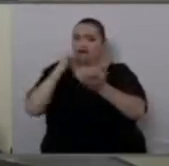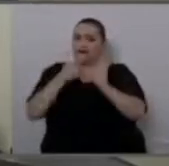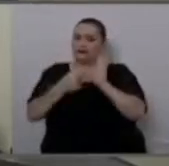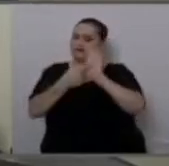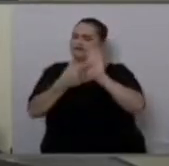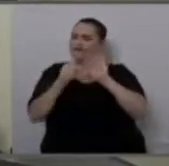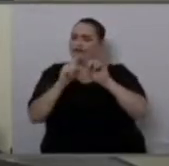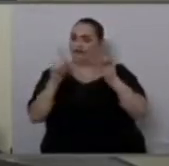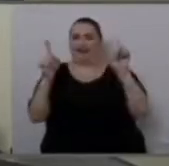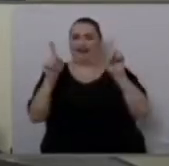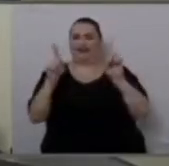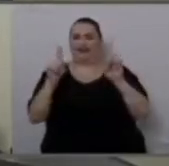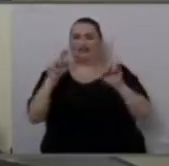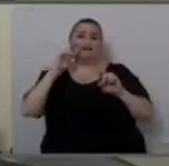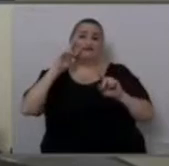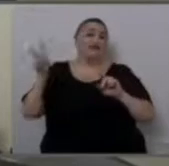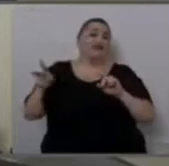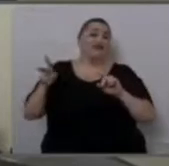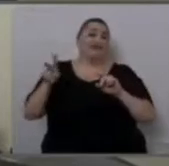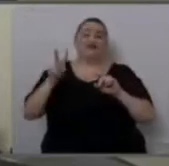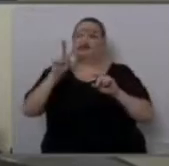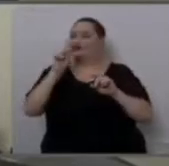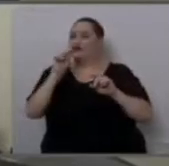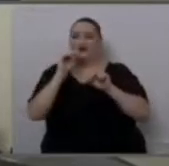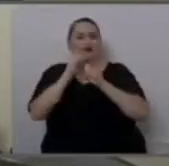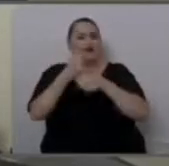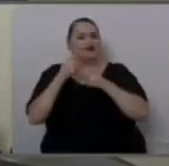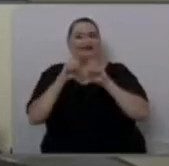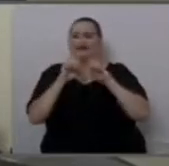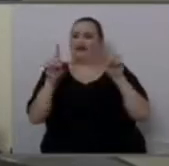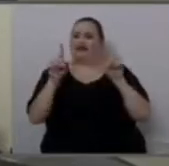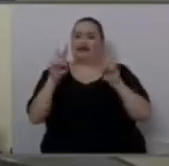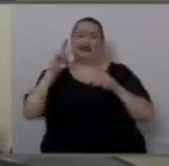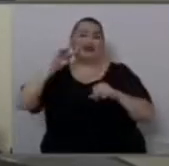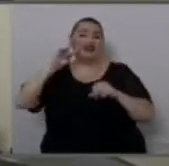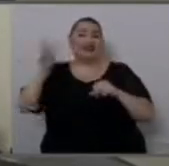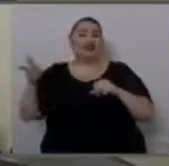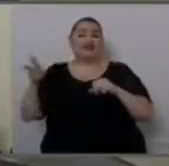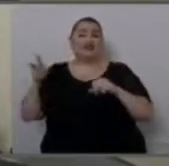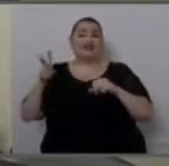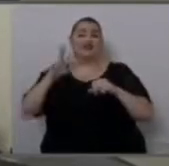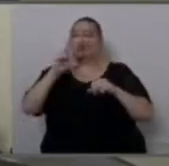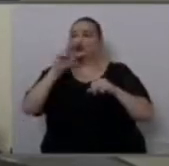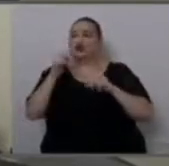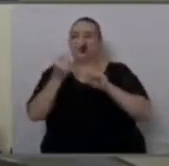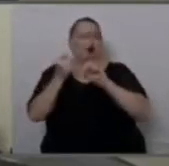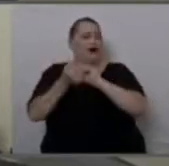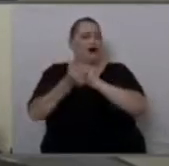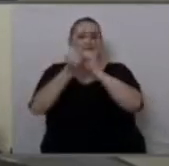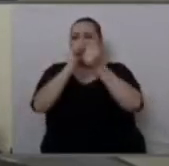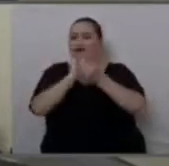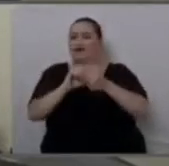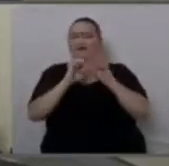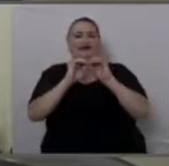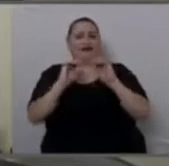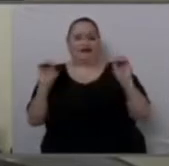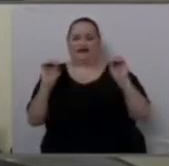indiferencia no hace la diferencia. La indiferencia no cambia nada.